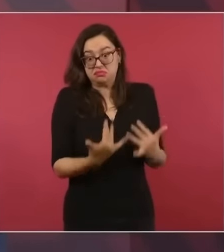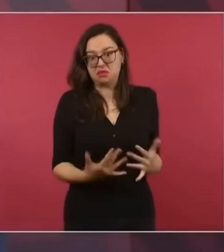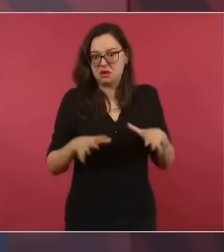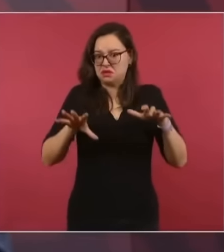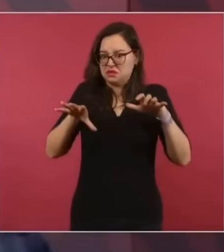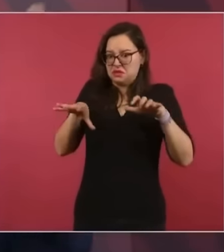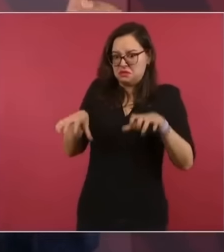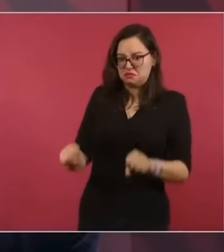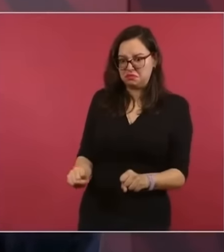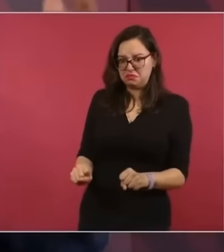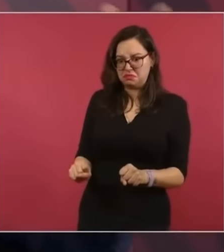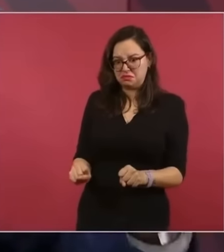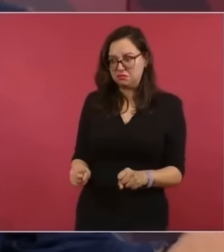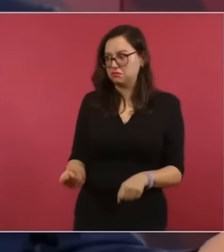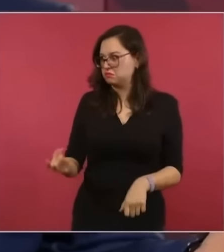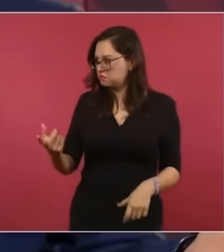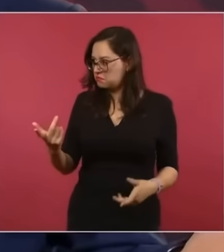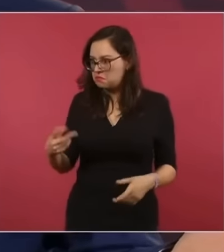surgieron